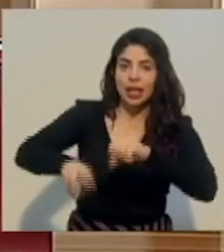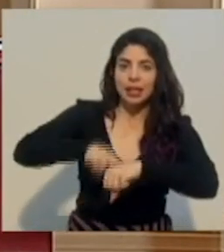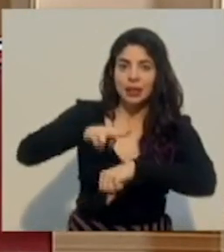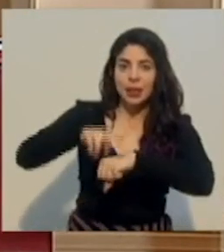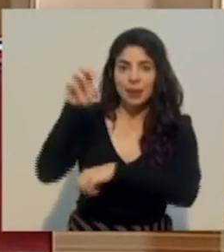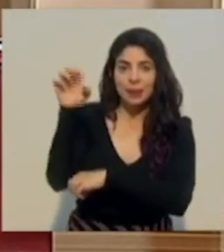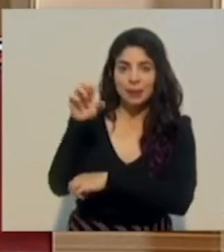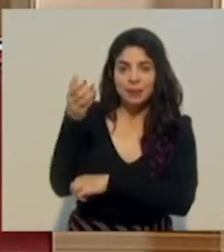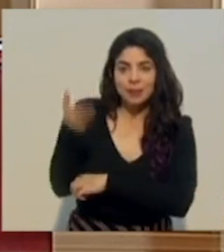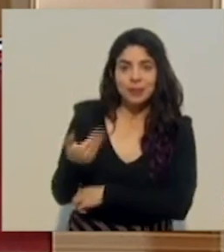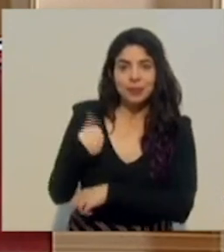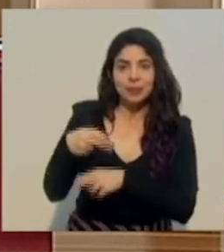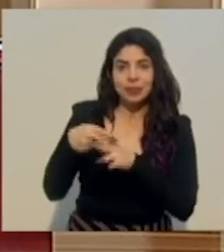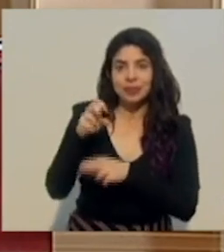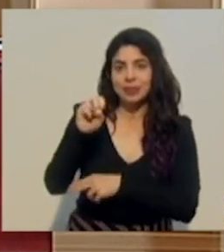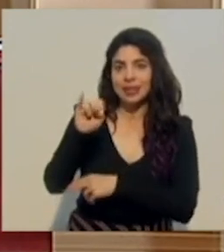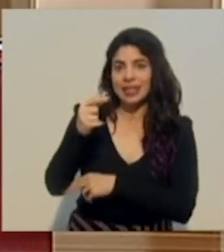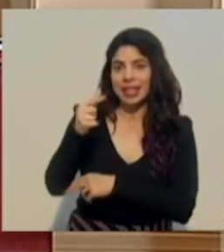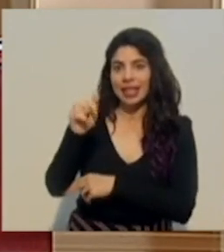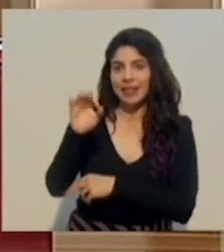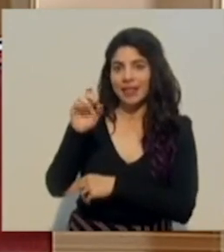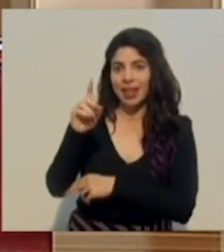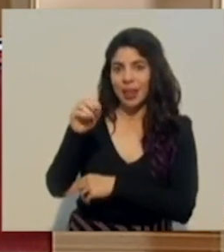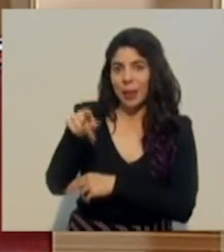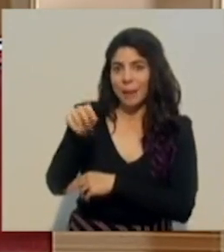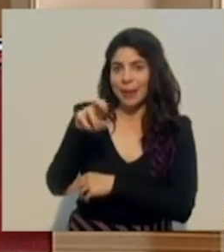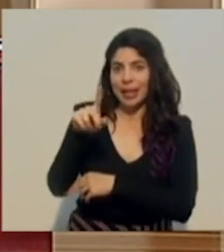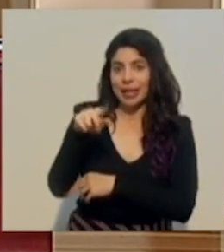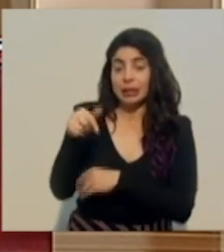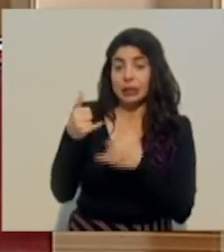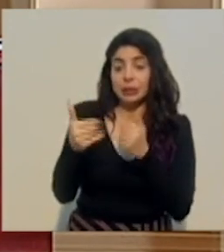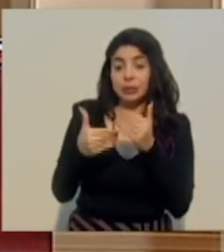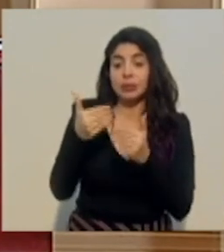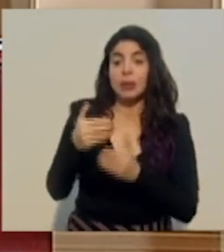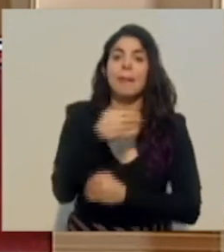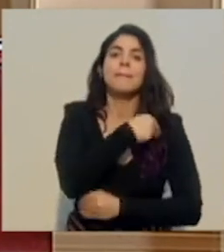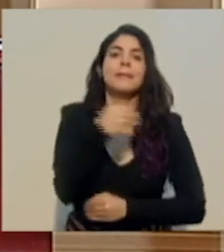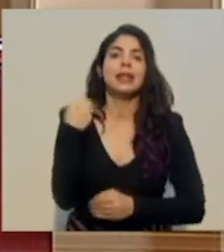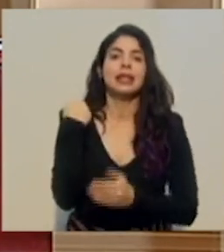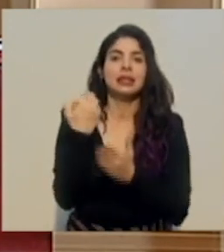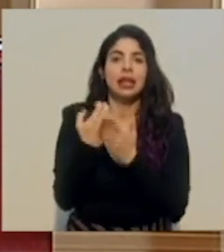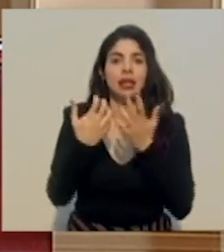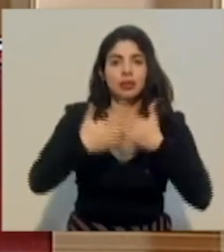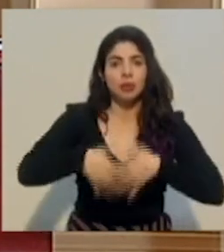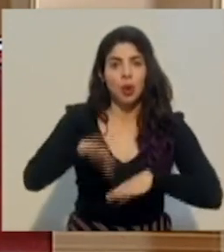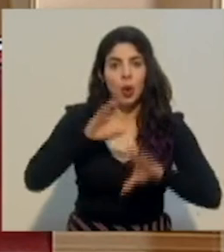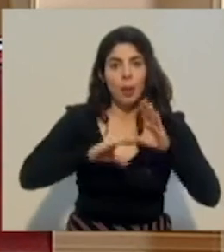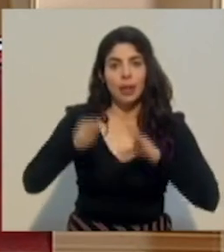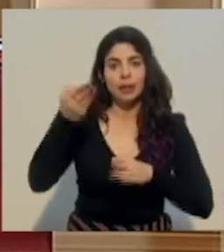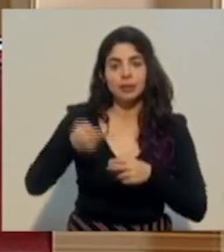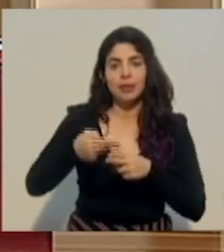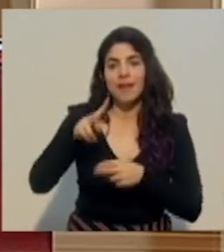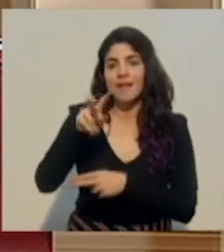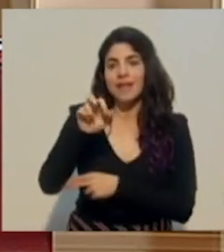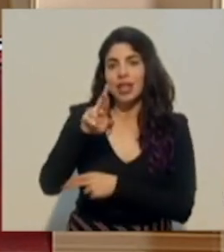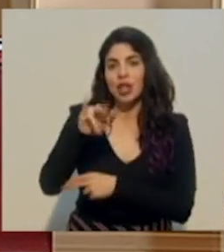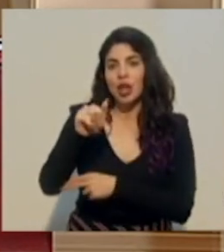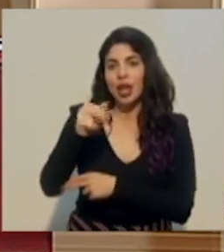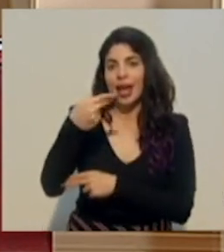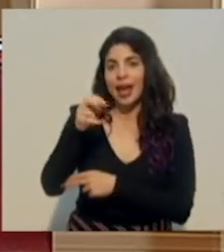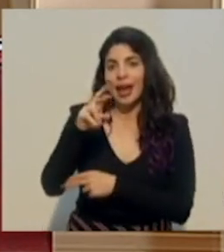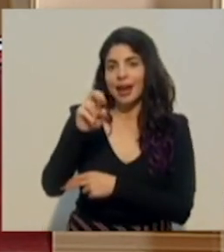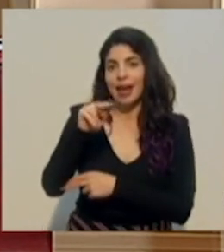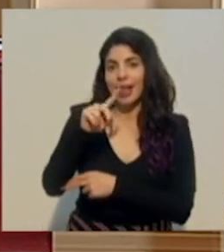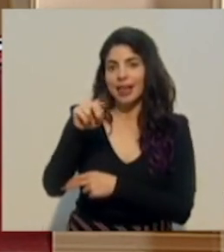Sigifredo Pérez. A continuación escucharemos a la ministra de Economía, Industria y Comercio, la señora Victoria Hernández. Muy buenas tardes, doña Victoria.